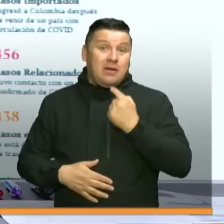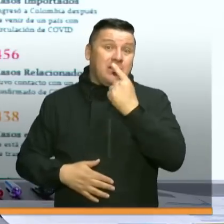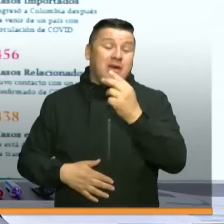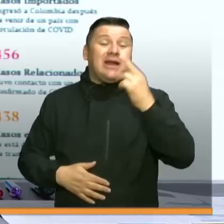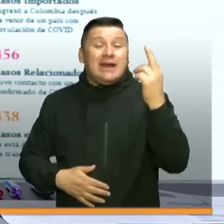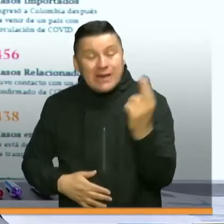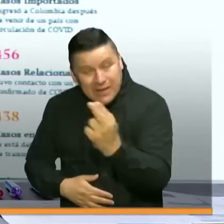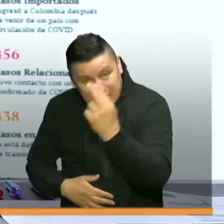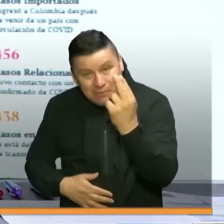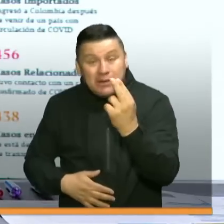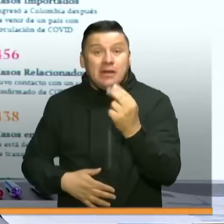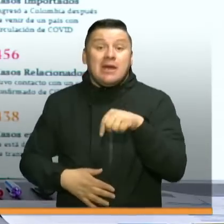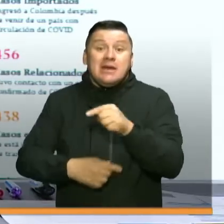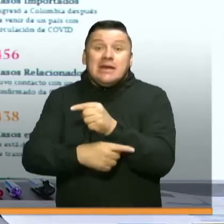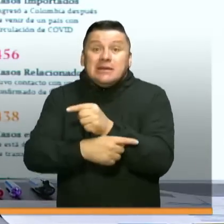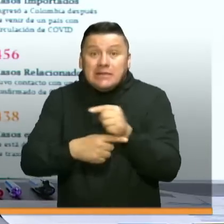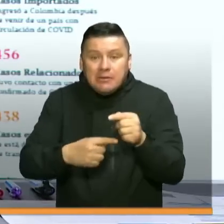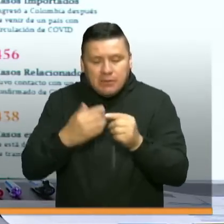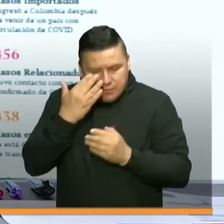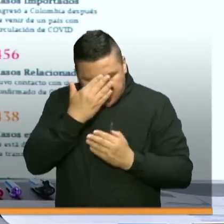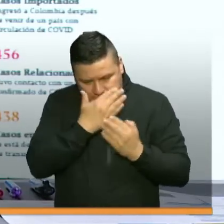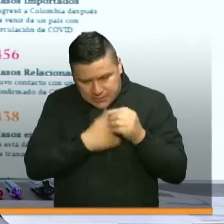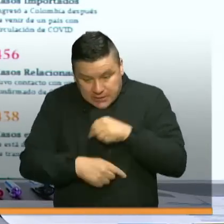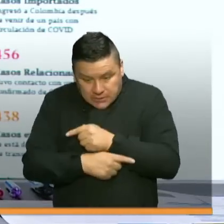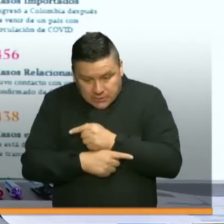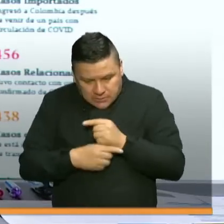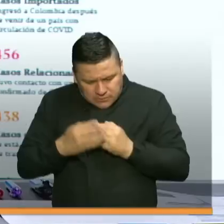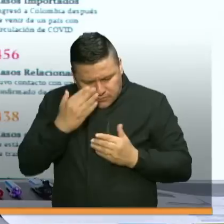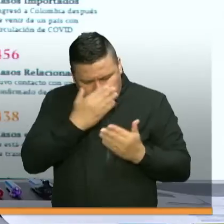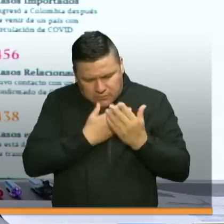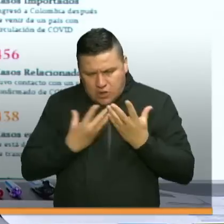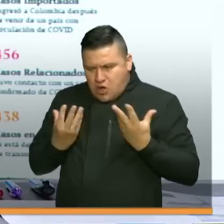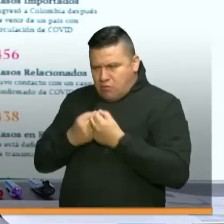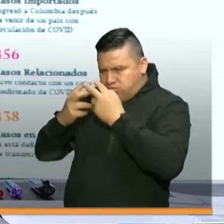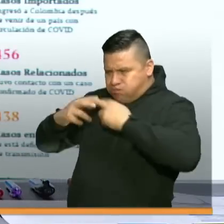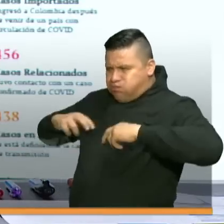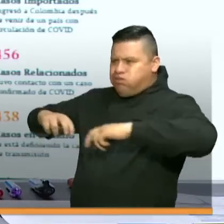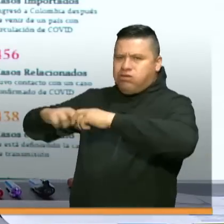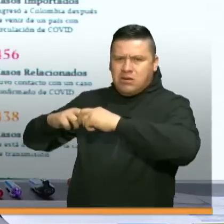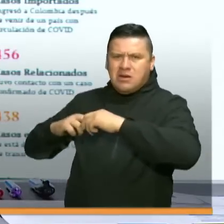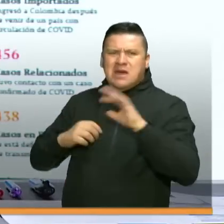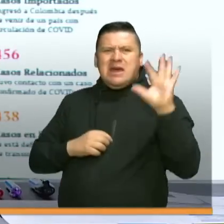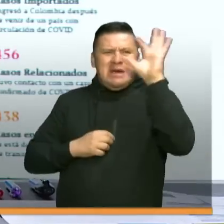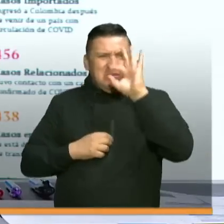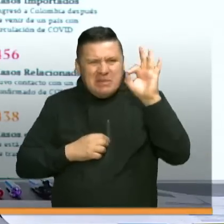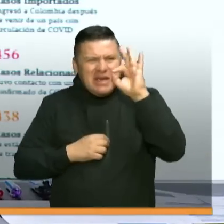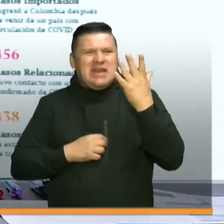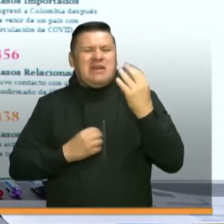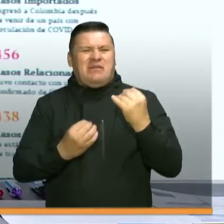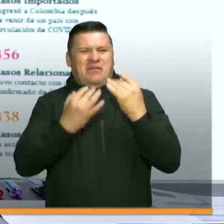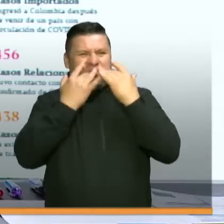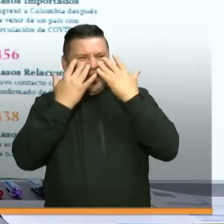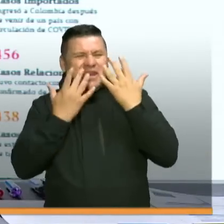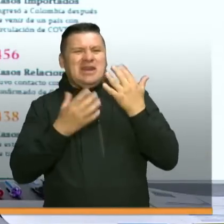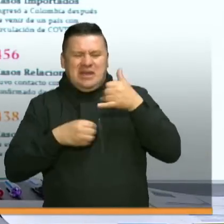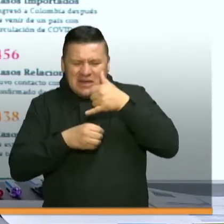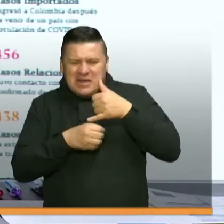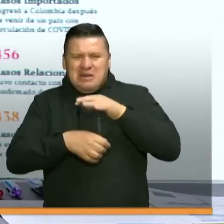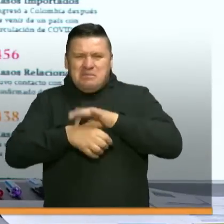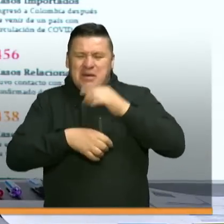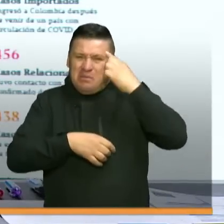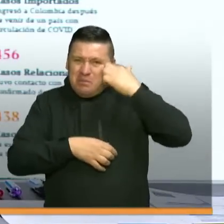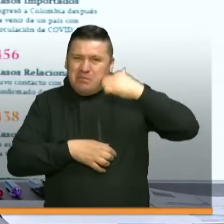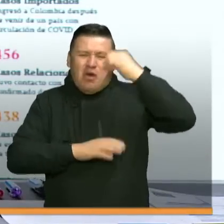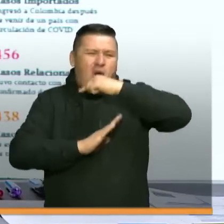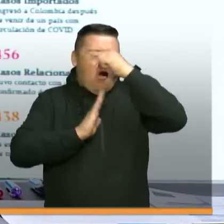reiterar que esta semana evaluaremos con todo nuestro equipo técnico, con el equipo de epidemiólogos, de infectólogos, con los equipos